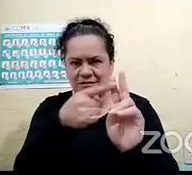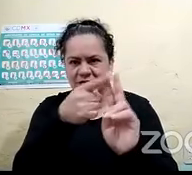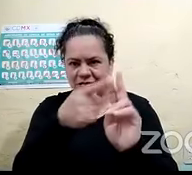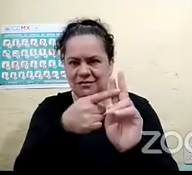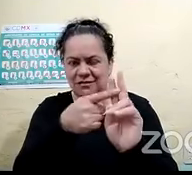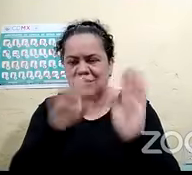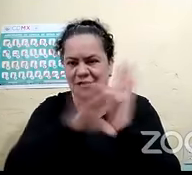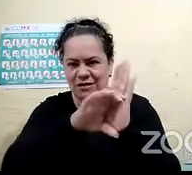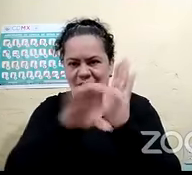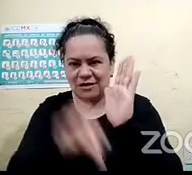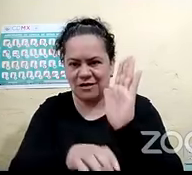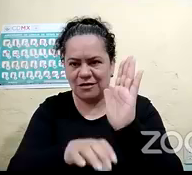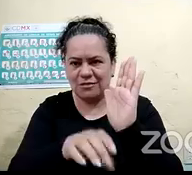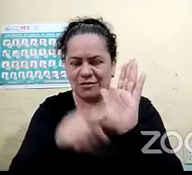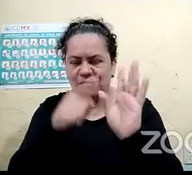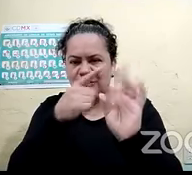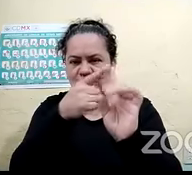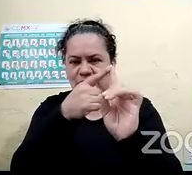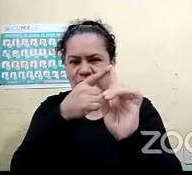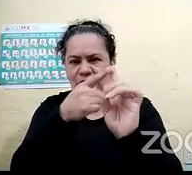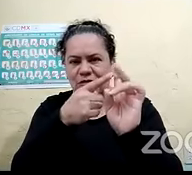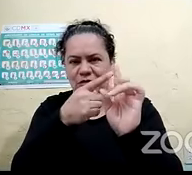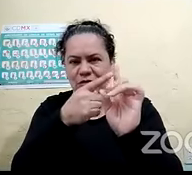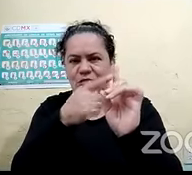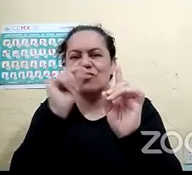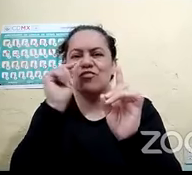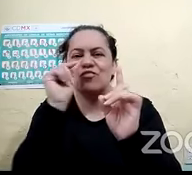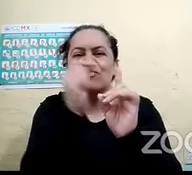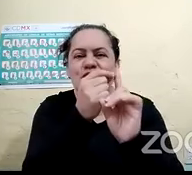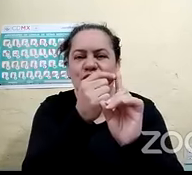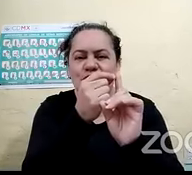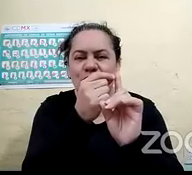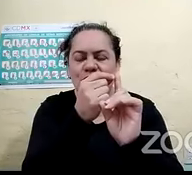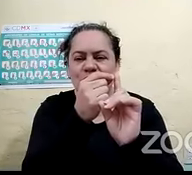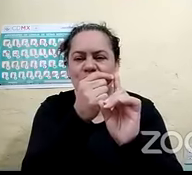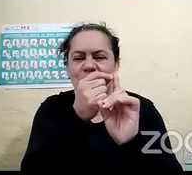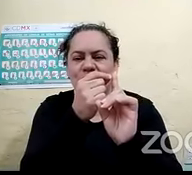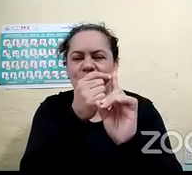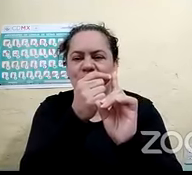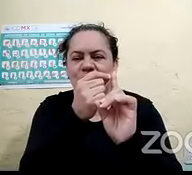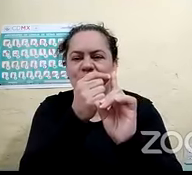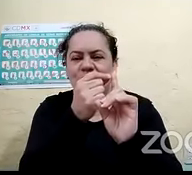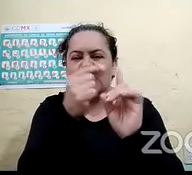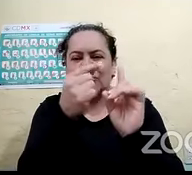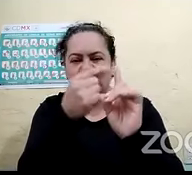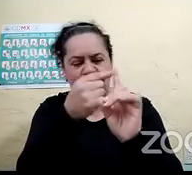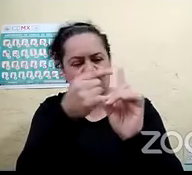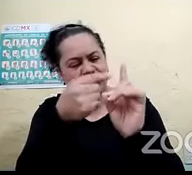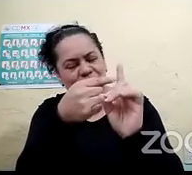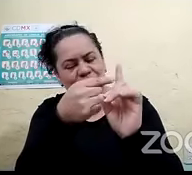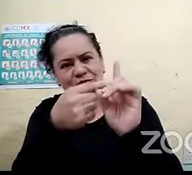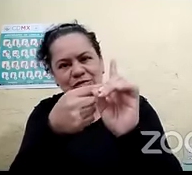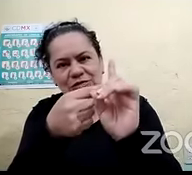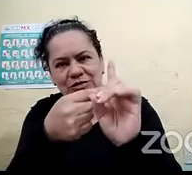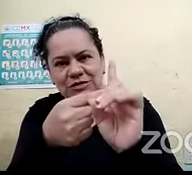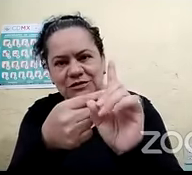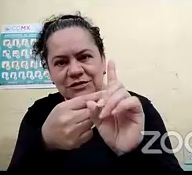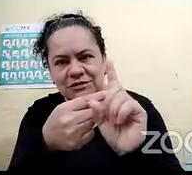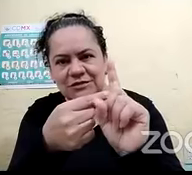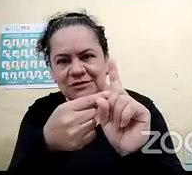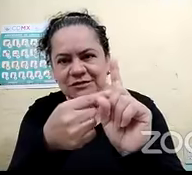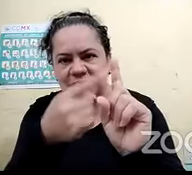cada falange tiene un punto. Este, tres falanges en cada dedo, ¿sí?